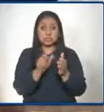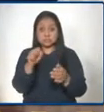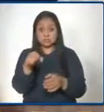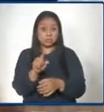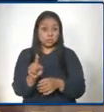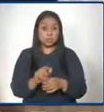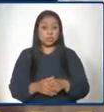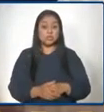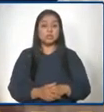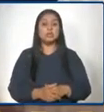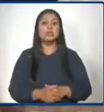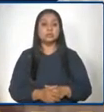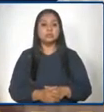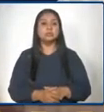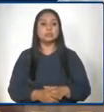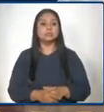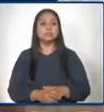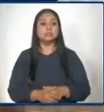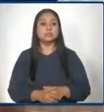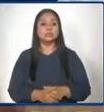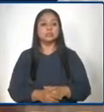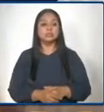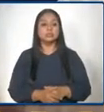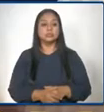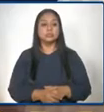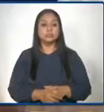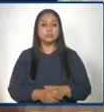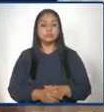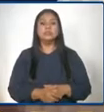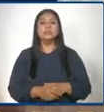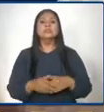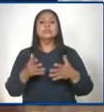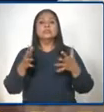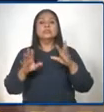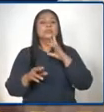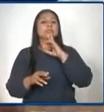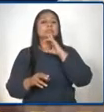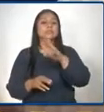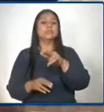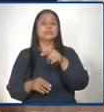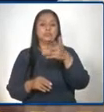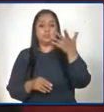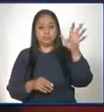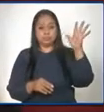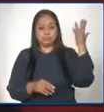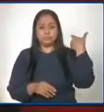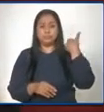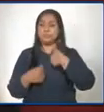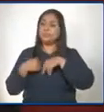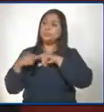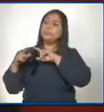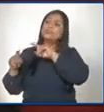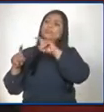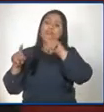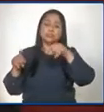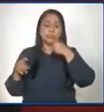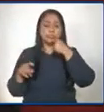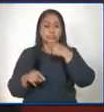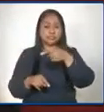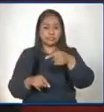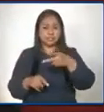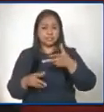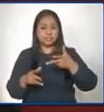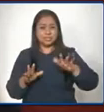esa es una pregunta que también ya respondimos en algún momento y es, hicimos las consultas. Como les decía yo,